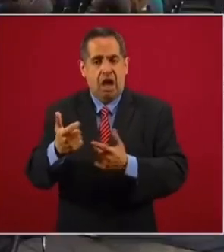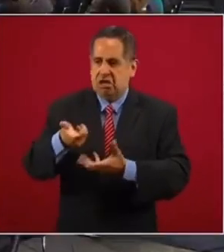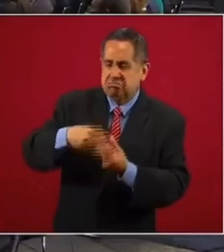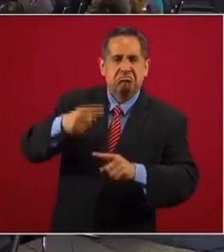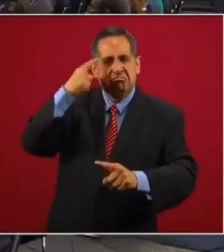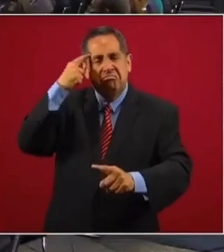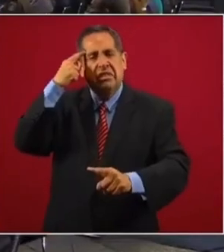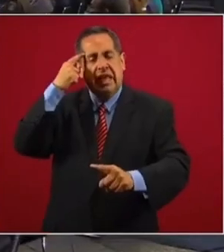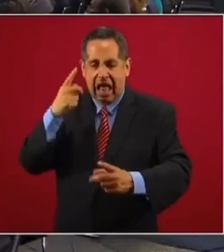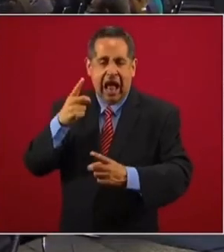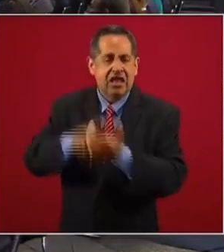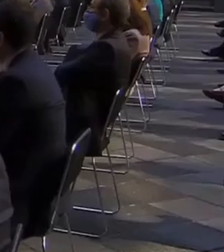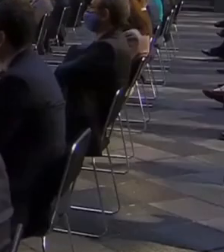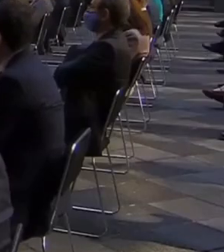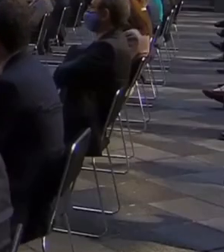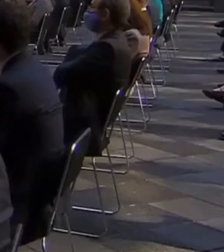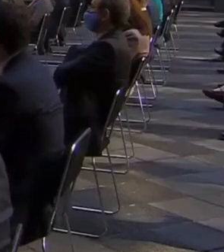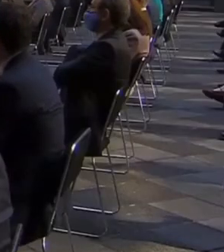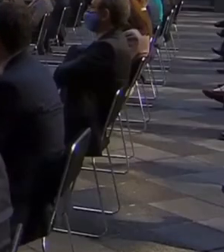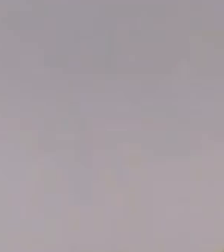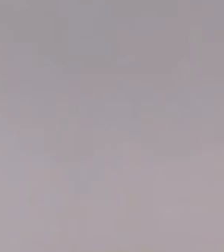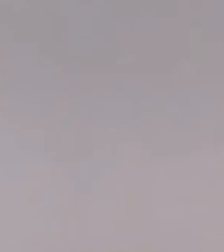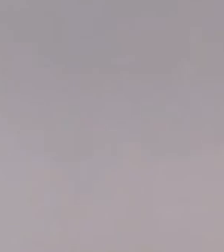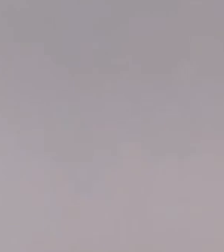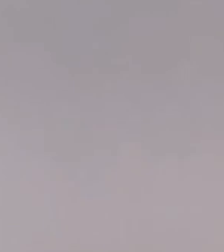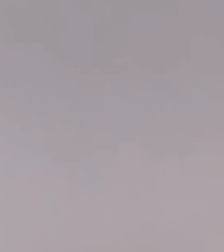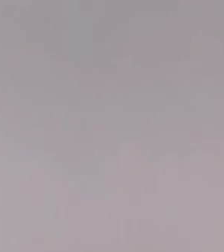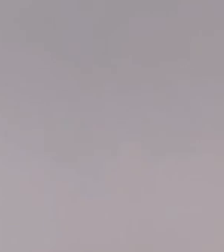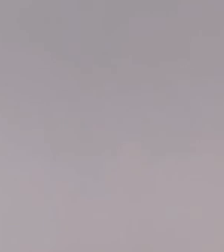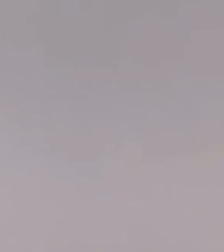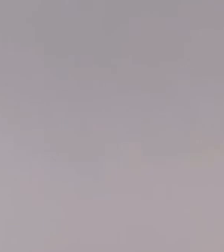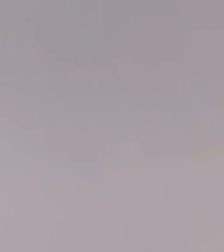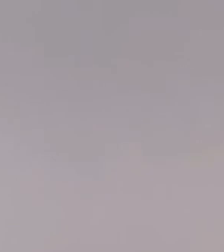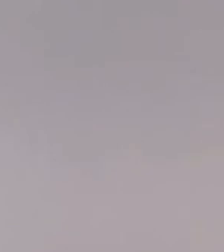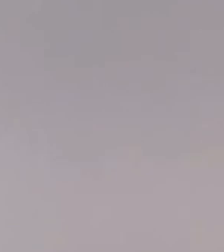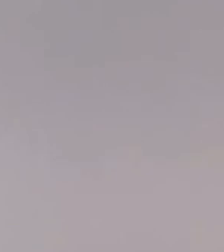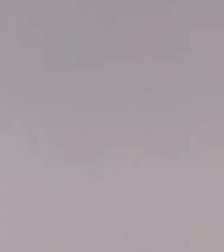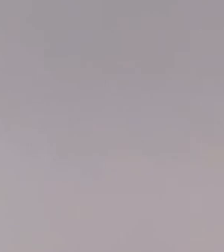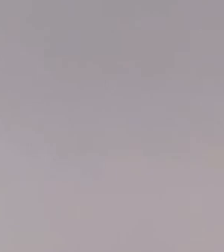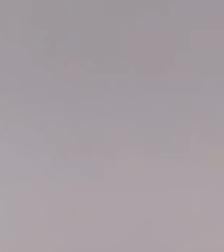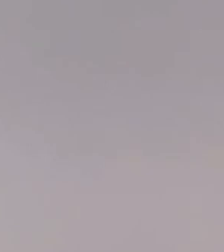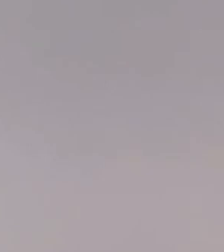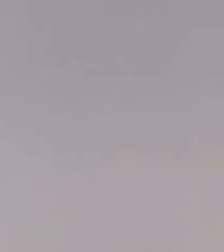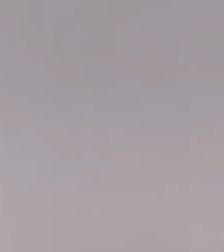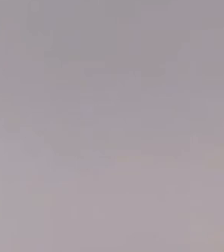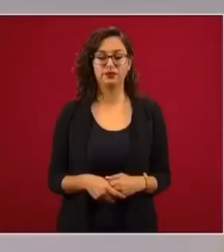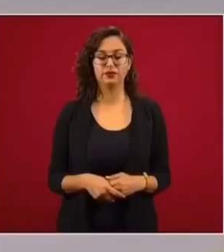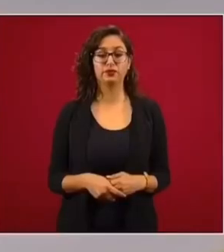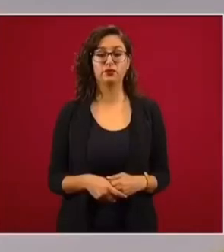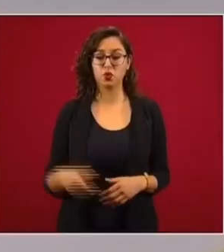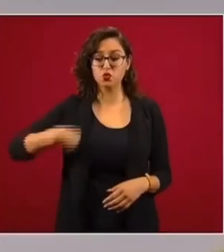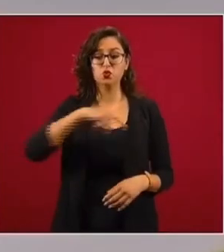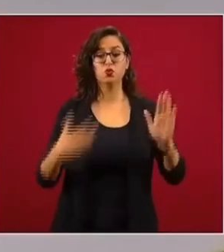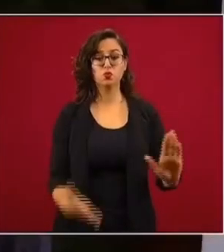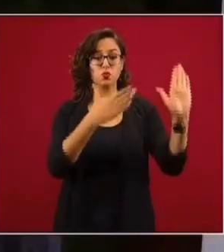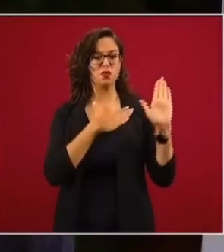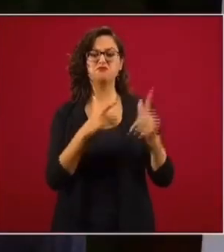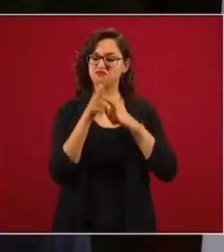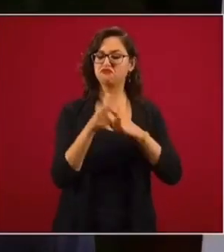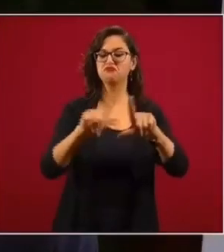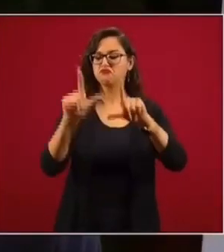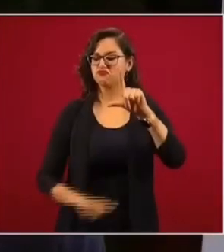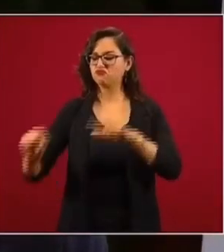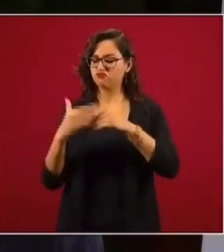sustentada en la moralidad, la austeridad y el desarrollo con justicia. Sigue en pie el compromiso de terminar, de sentar las bases del México del Provenir